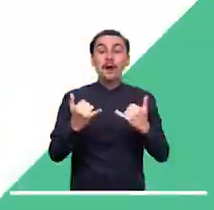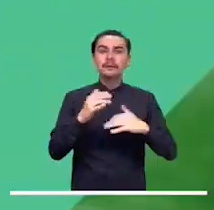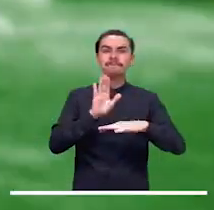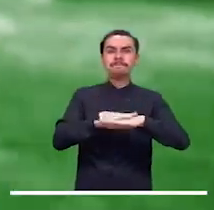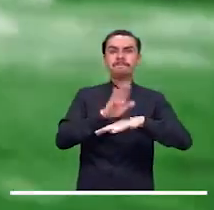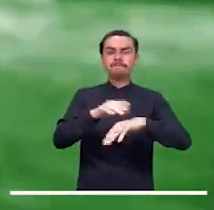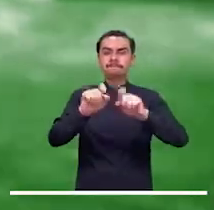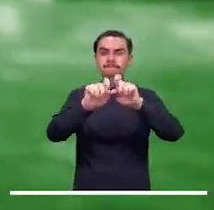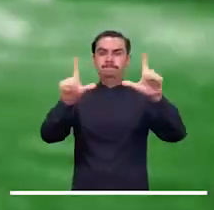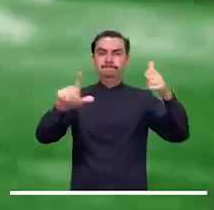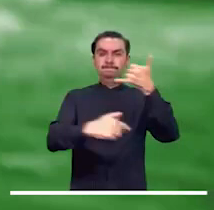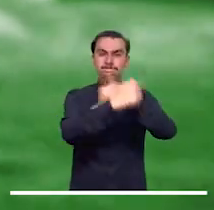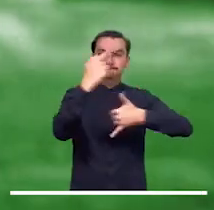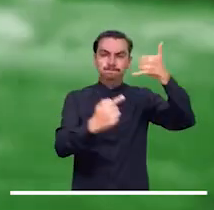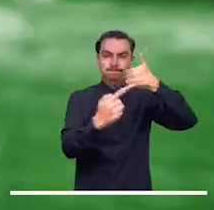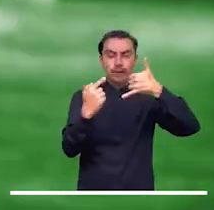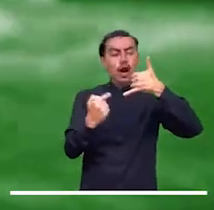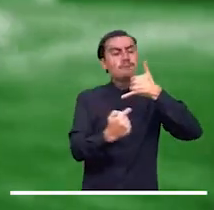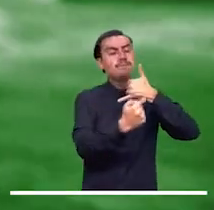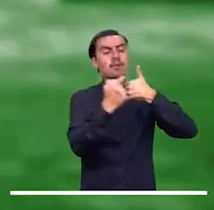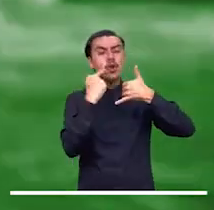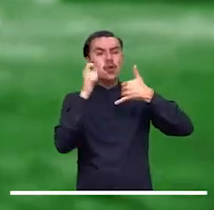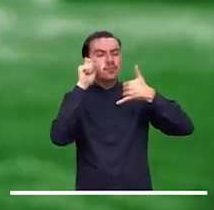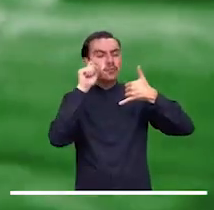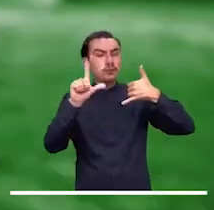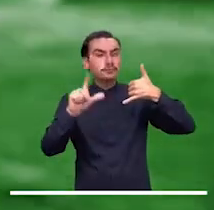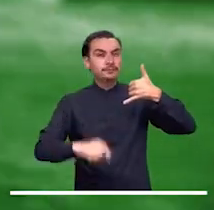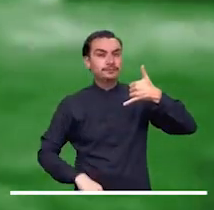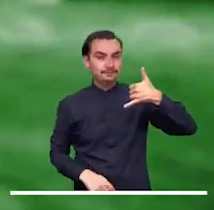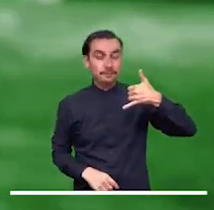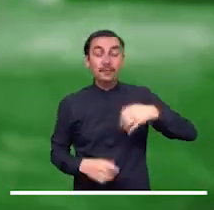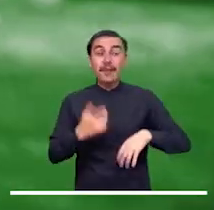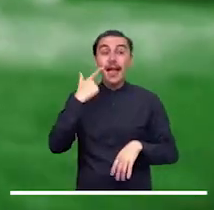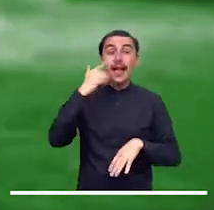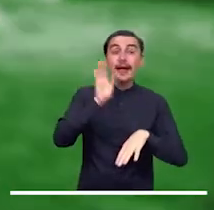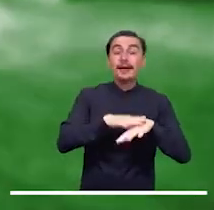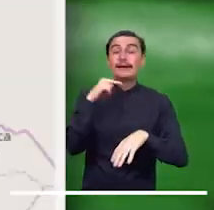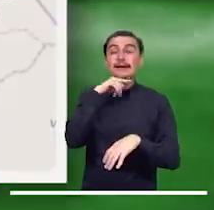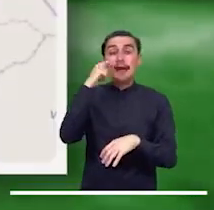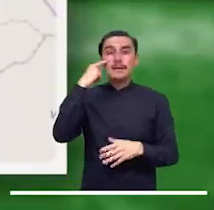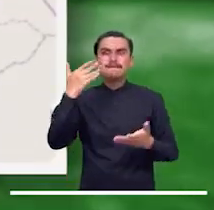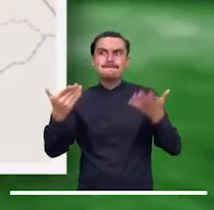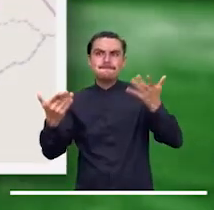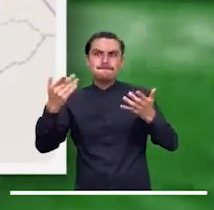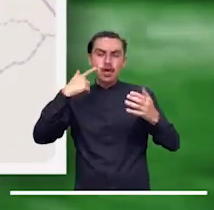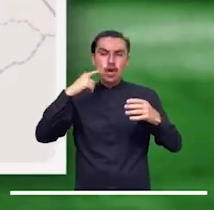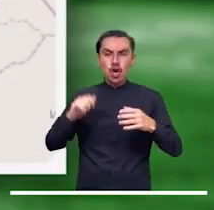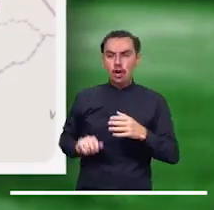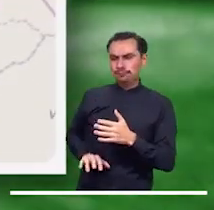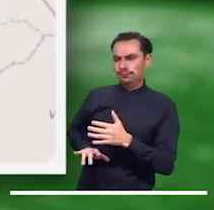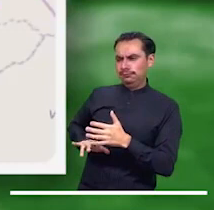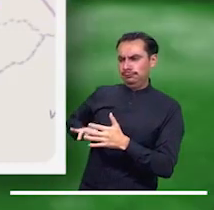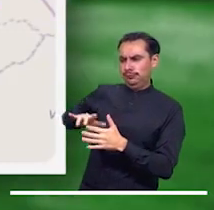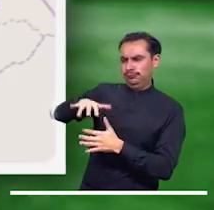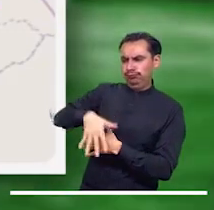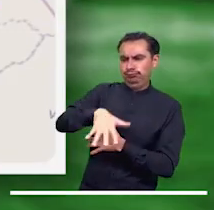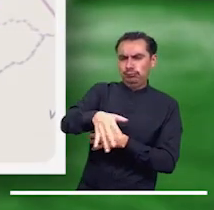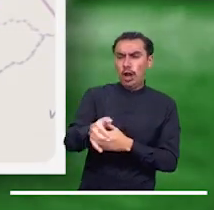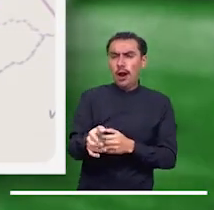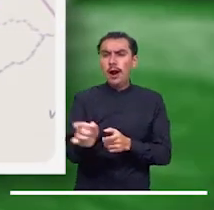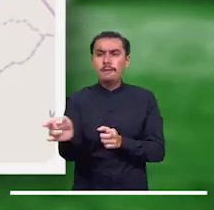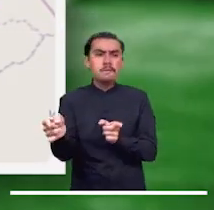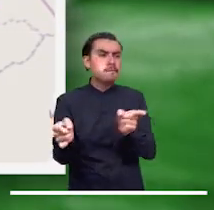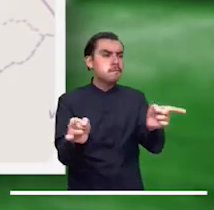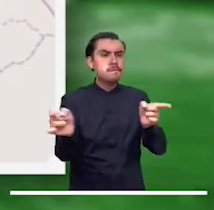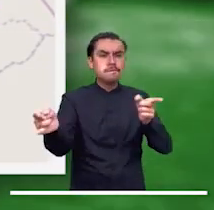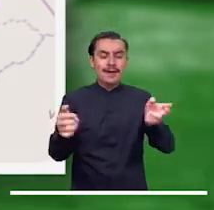Tenga muy presentes las principales alertas meteorológicas activas a esta hora en Colombia. Se reporta